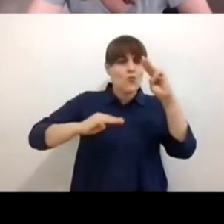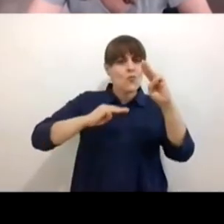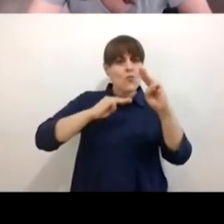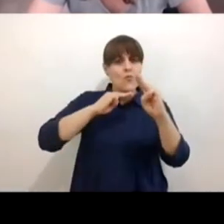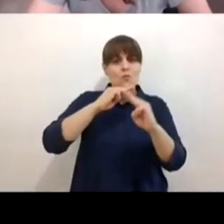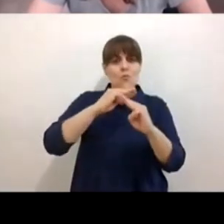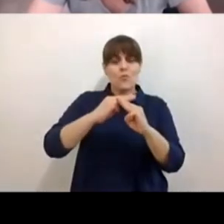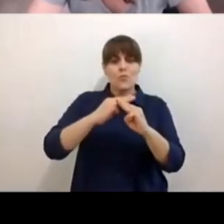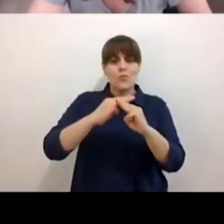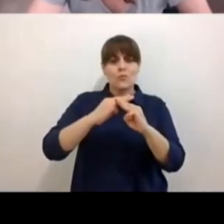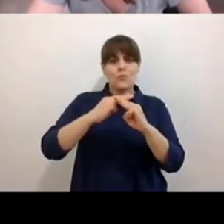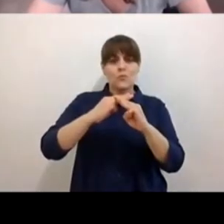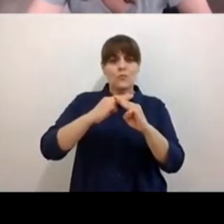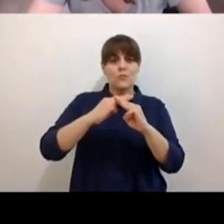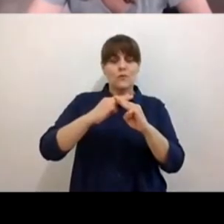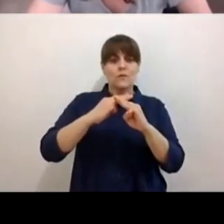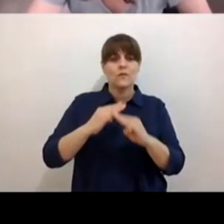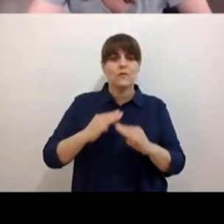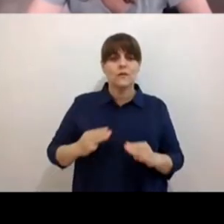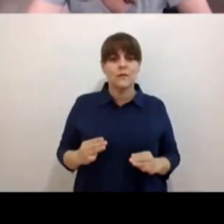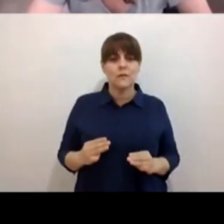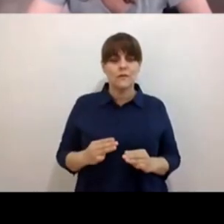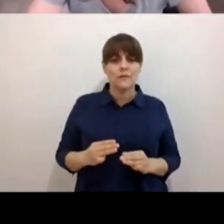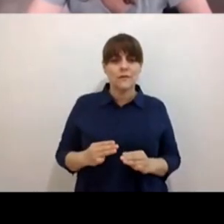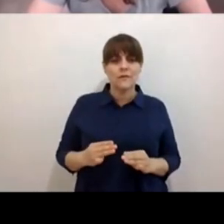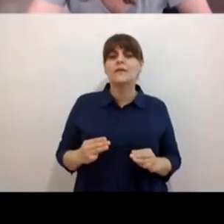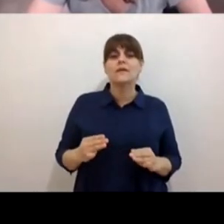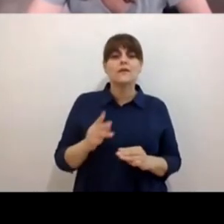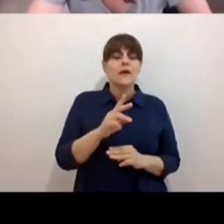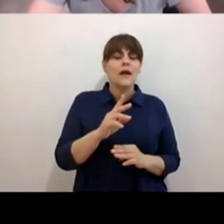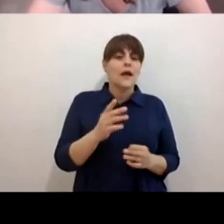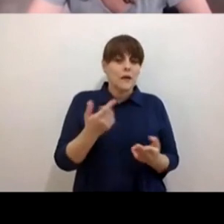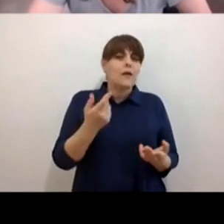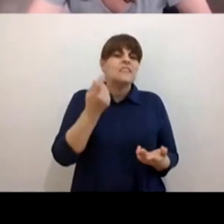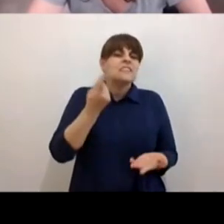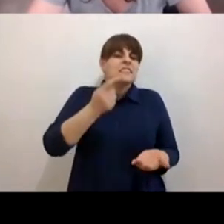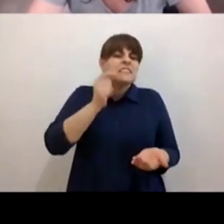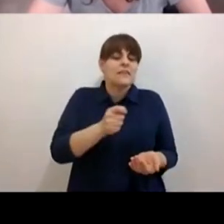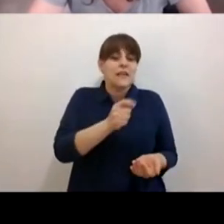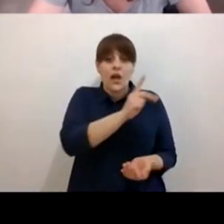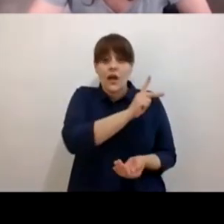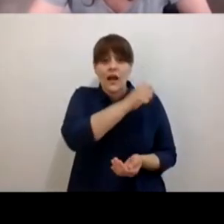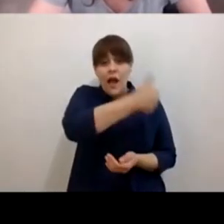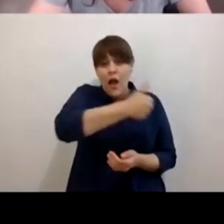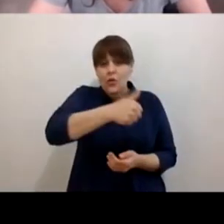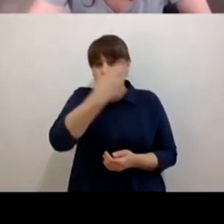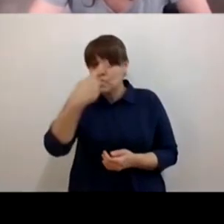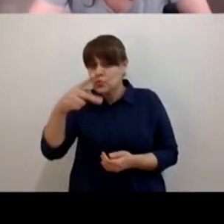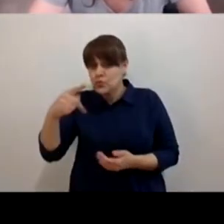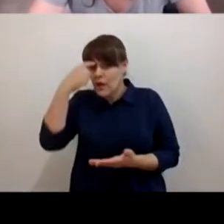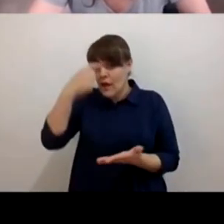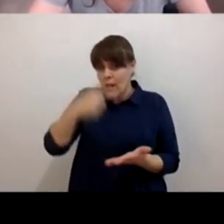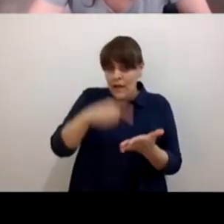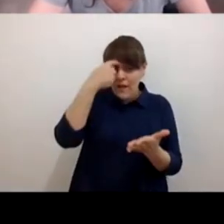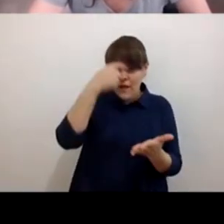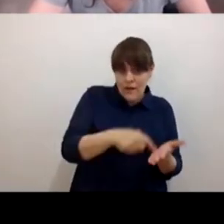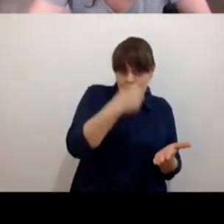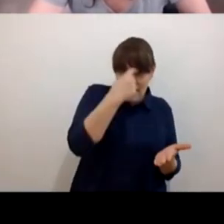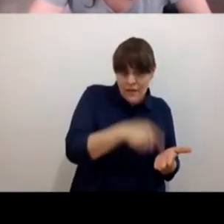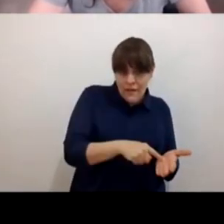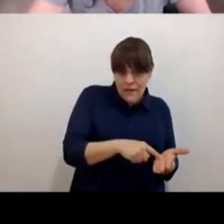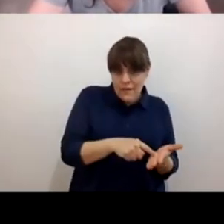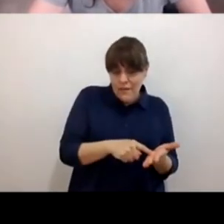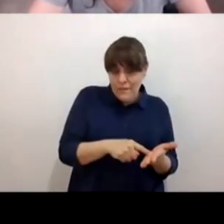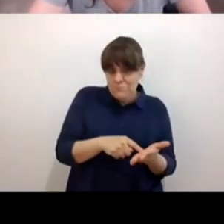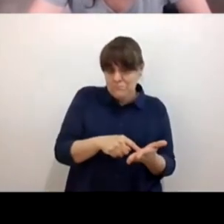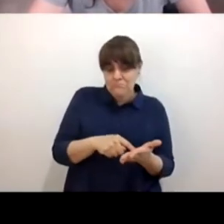compatible con las creencias de muchísimas personas o las increencias de muchísimas personas porque lo único que dice es recuérdame